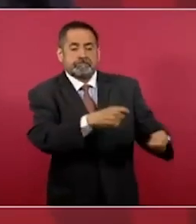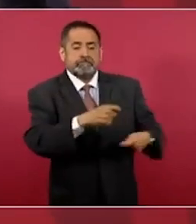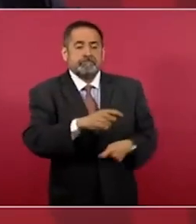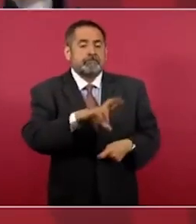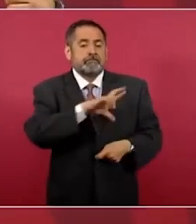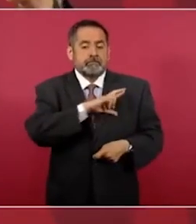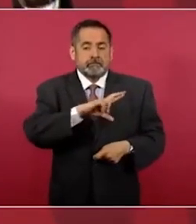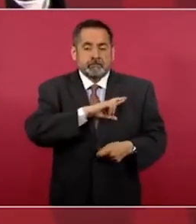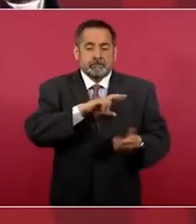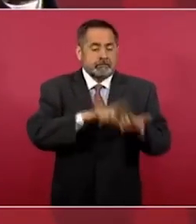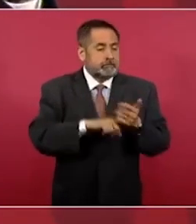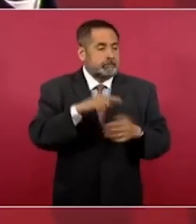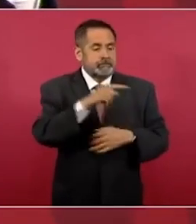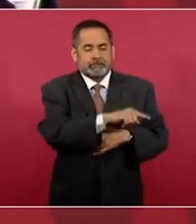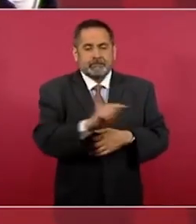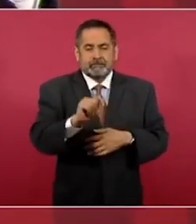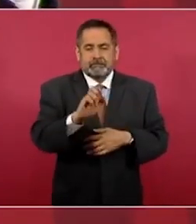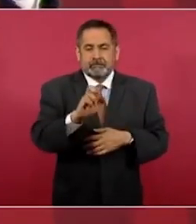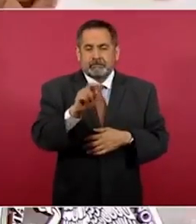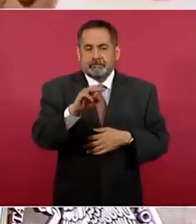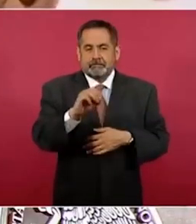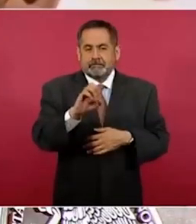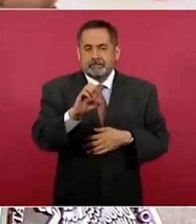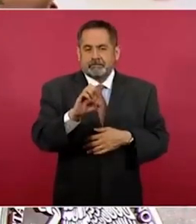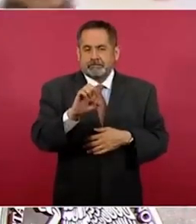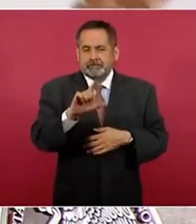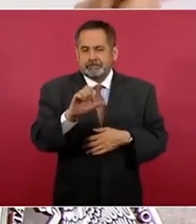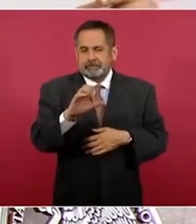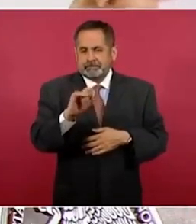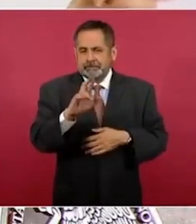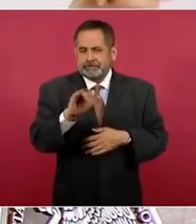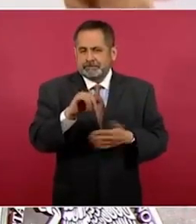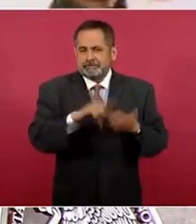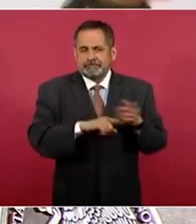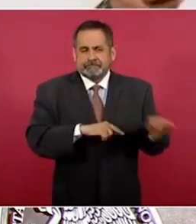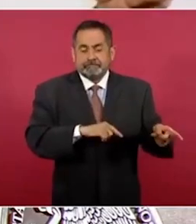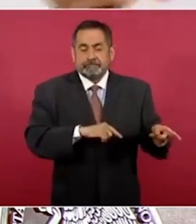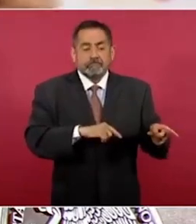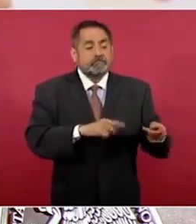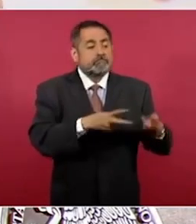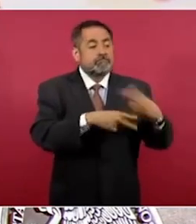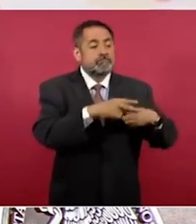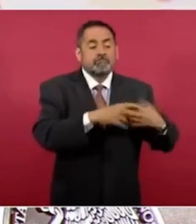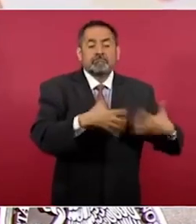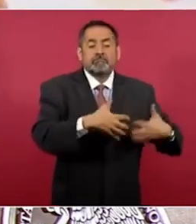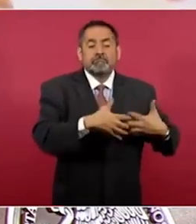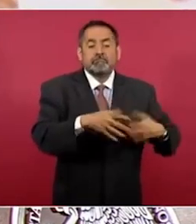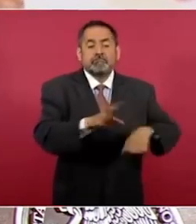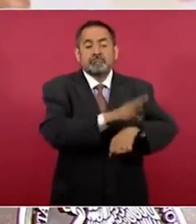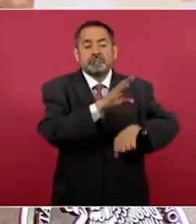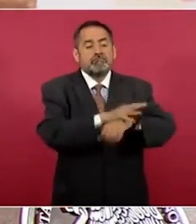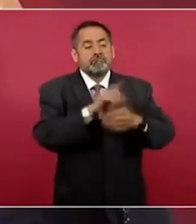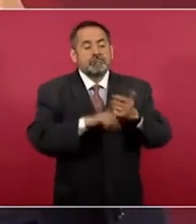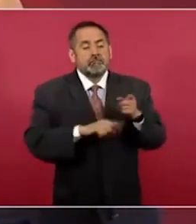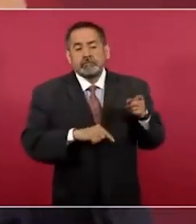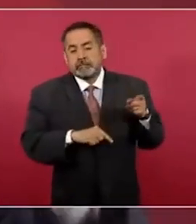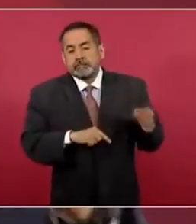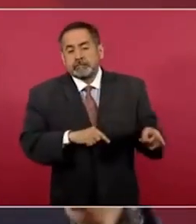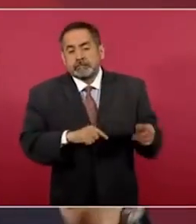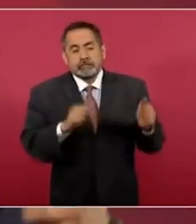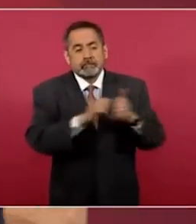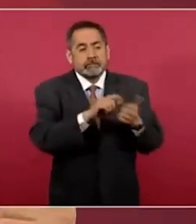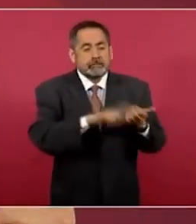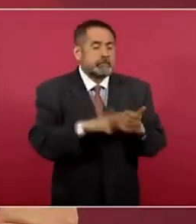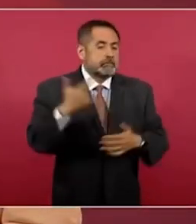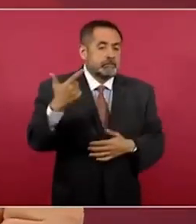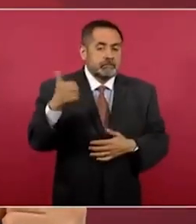termoeléctricas que producen energía con